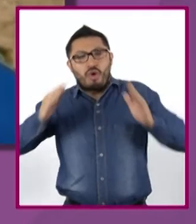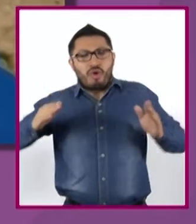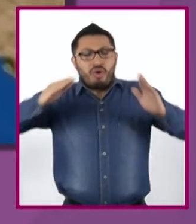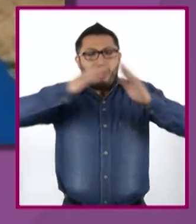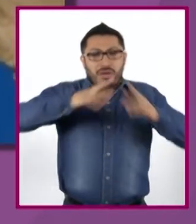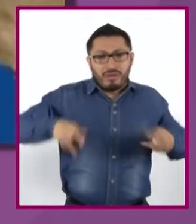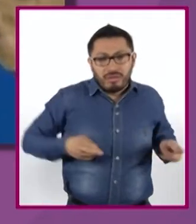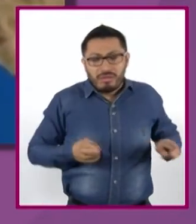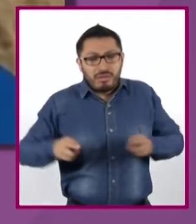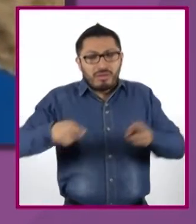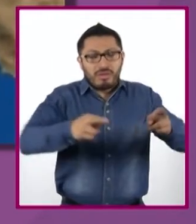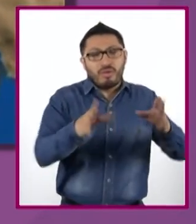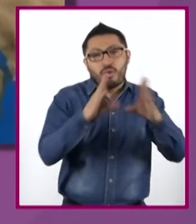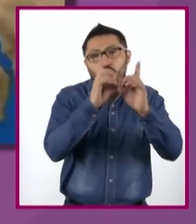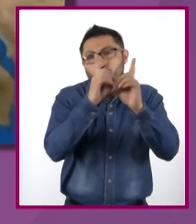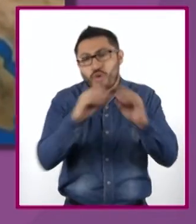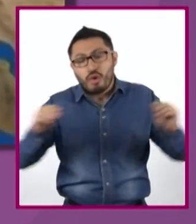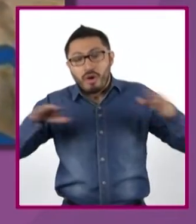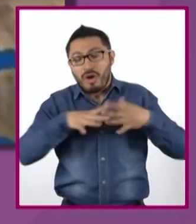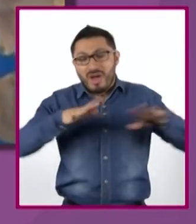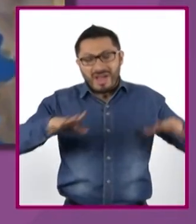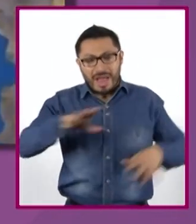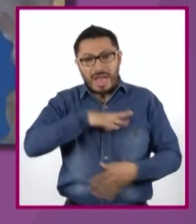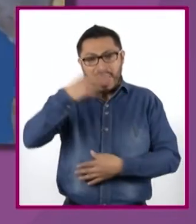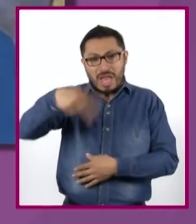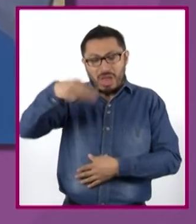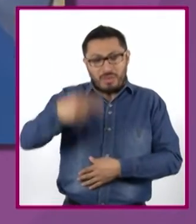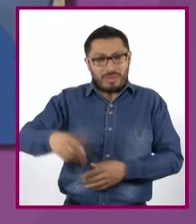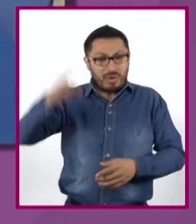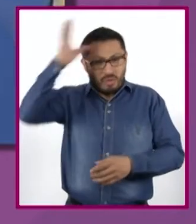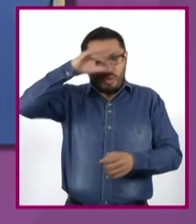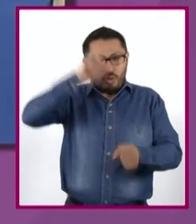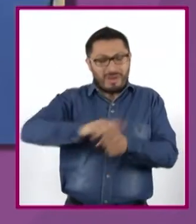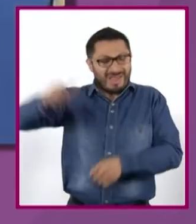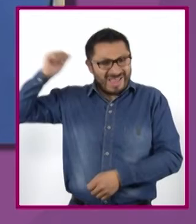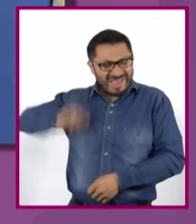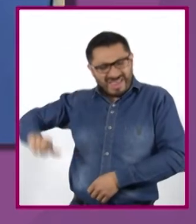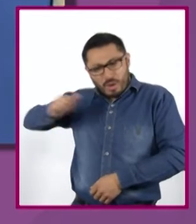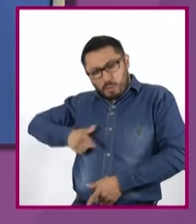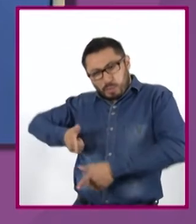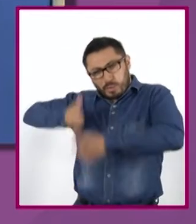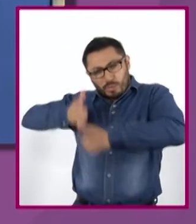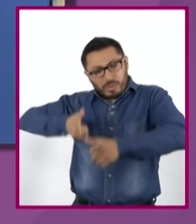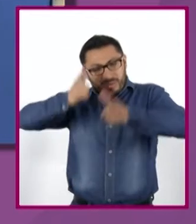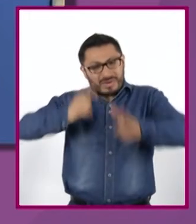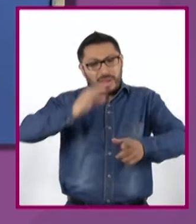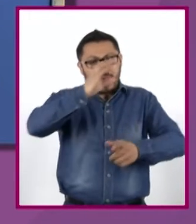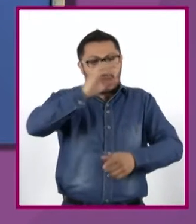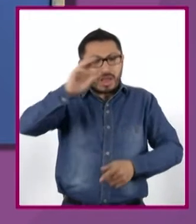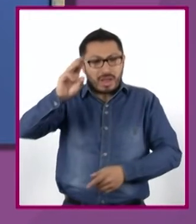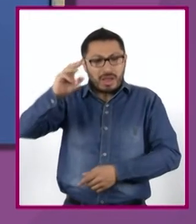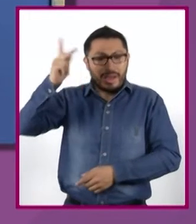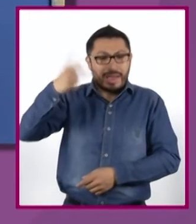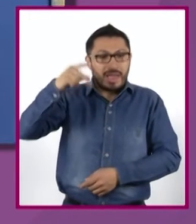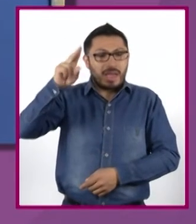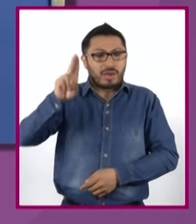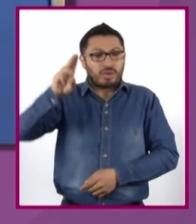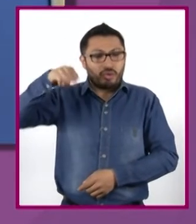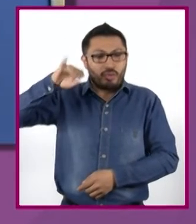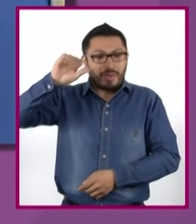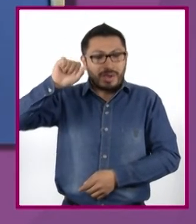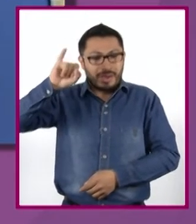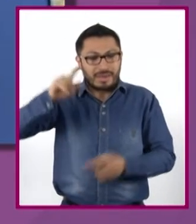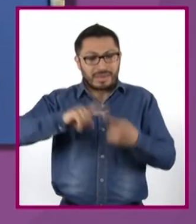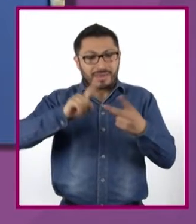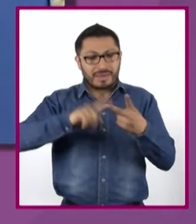desiertos y mares, que son nombrados por las culturas antes cazadoras-recolectoras Kumiai, Pai Pai,